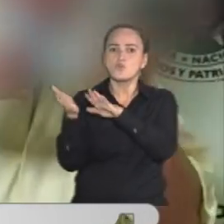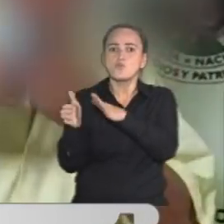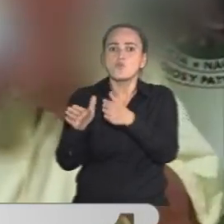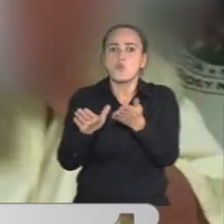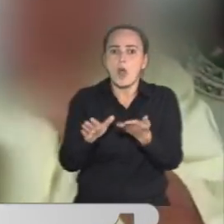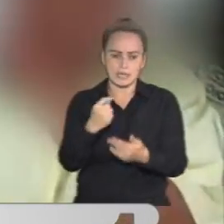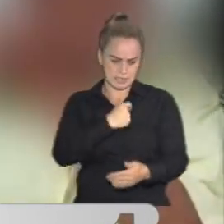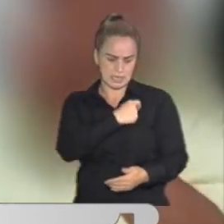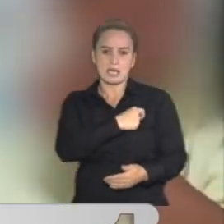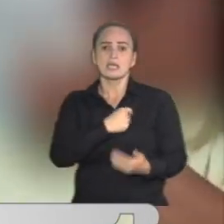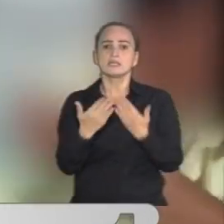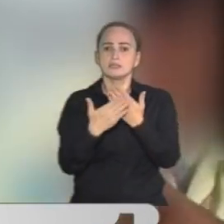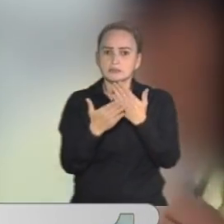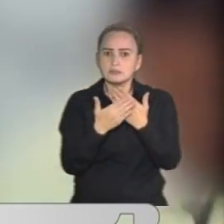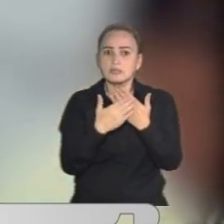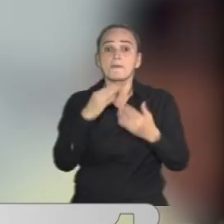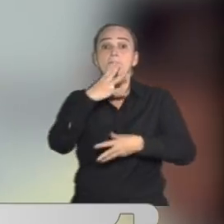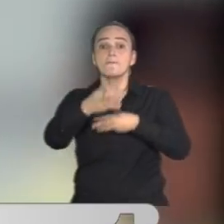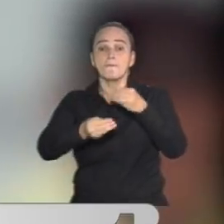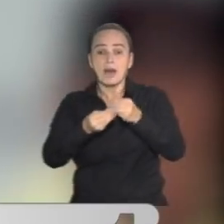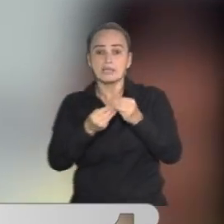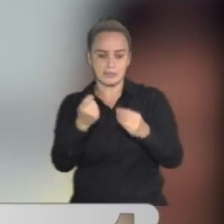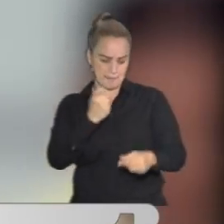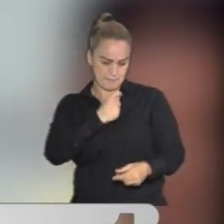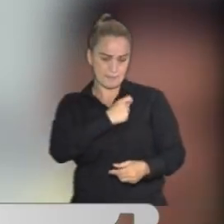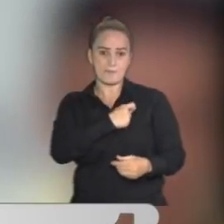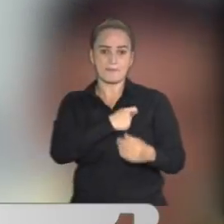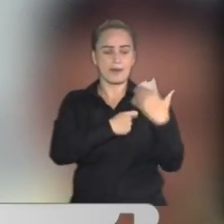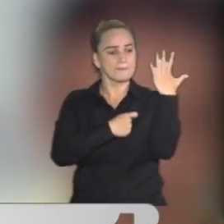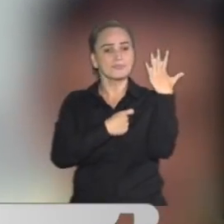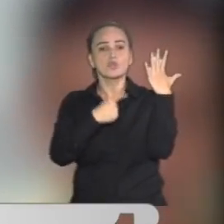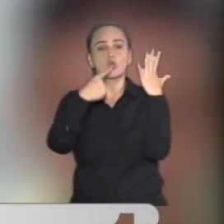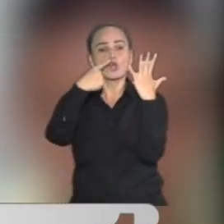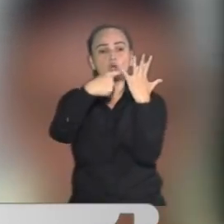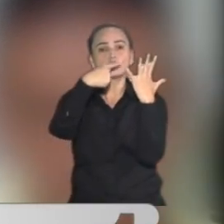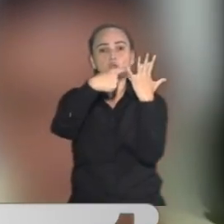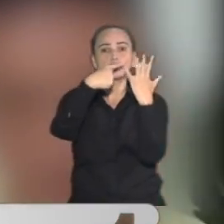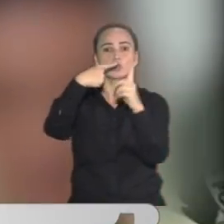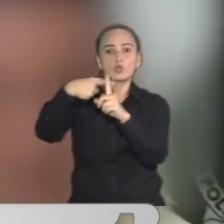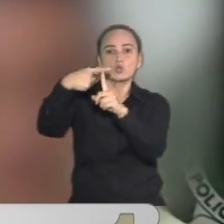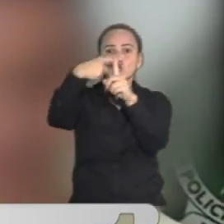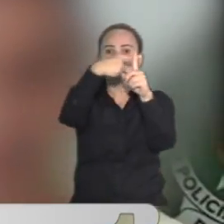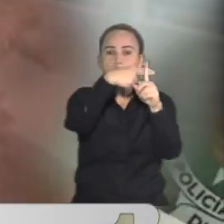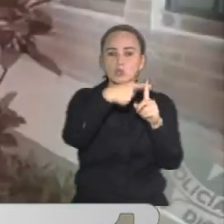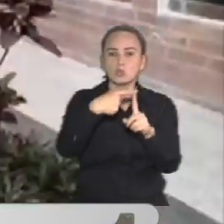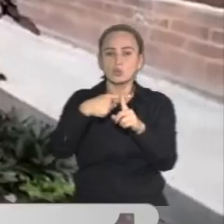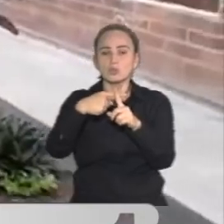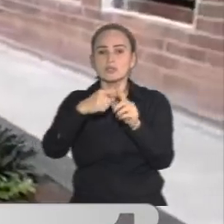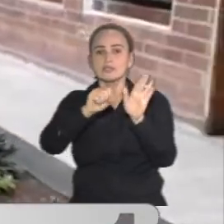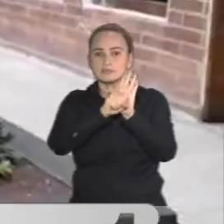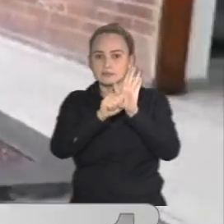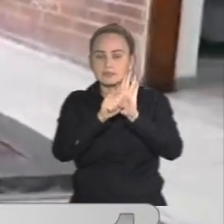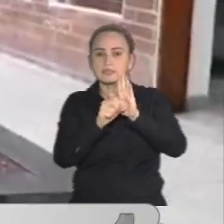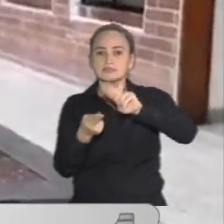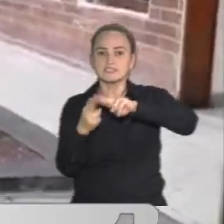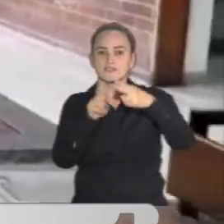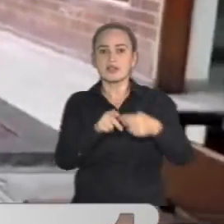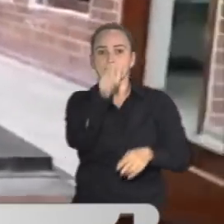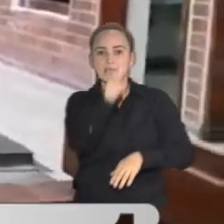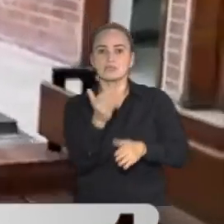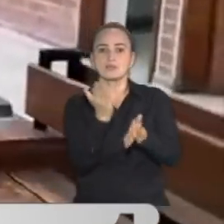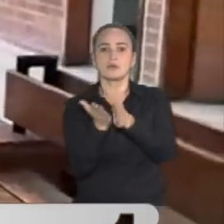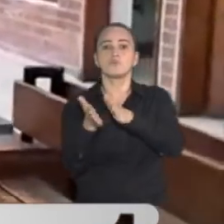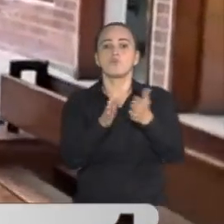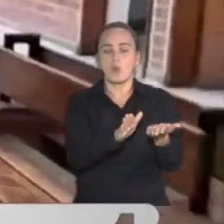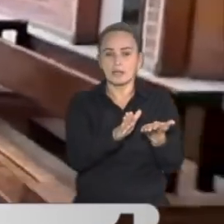y tenía una particularidad adicional que cada una de las cruces, al parecer, según las autoridades dicen, representaba una víctima de